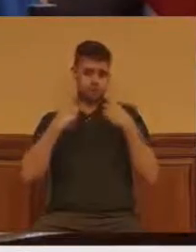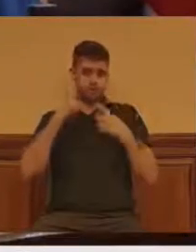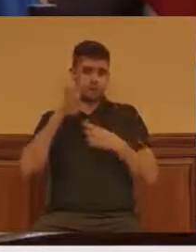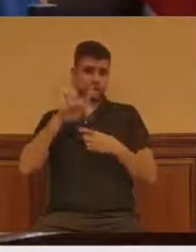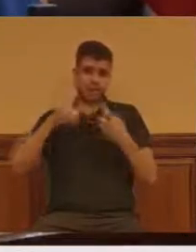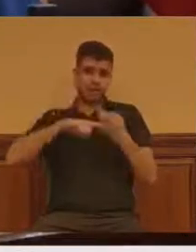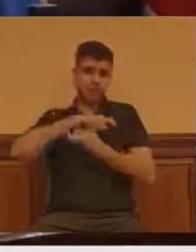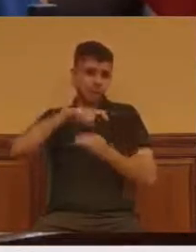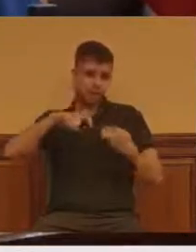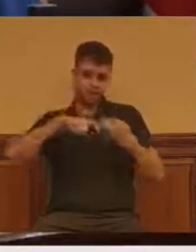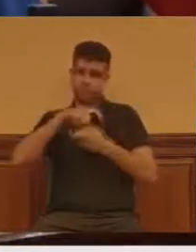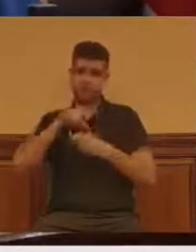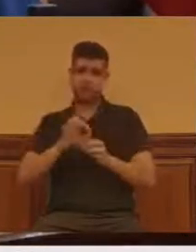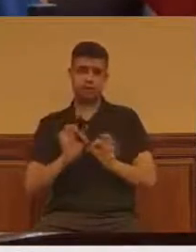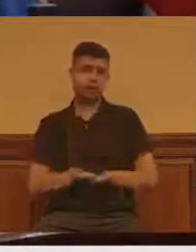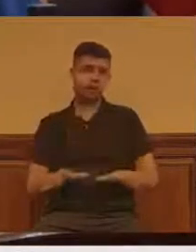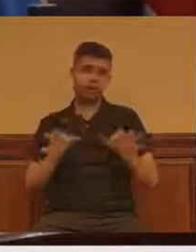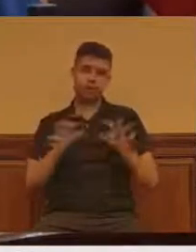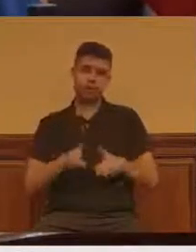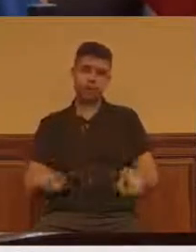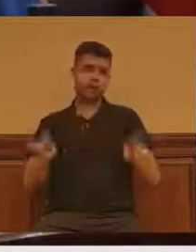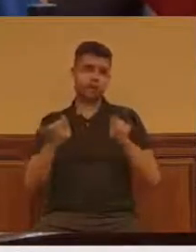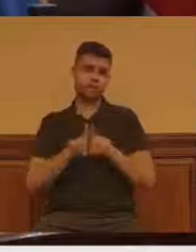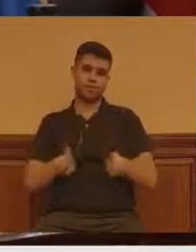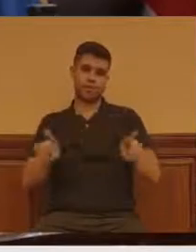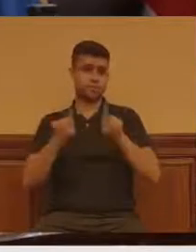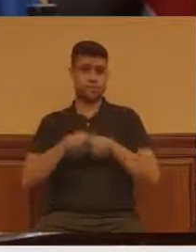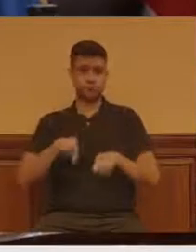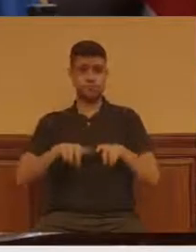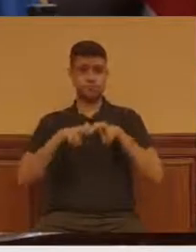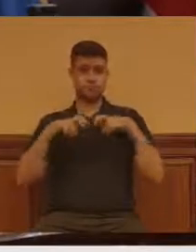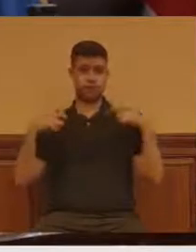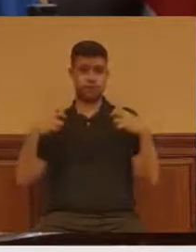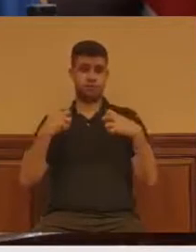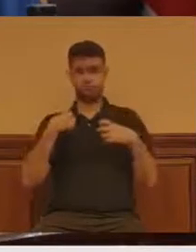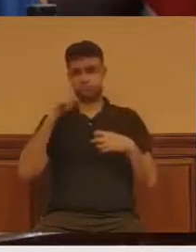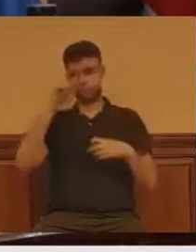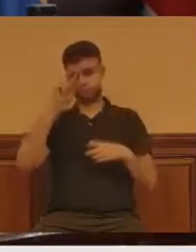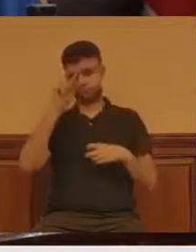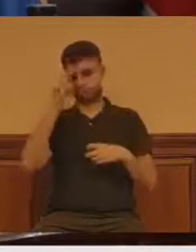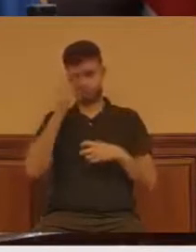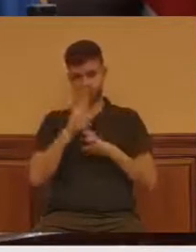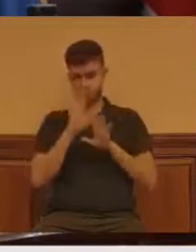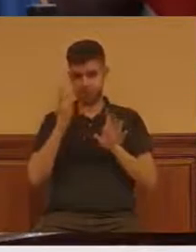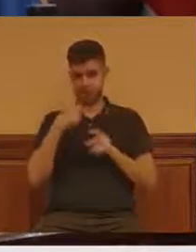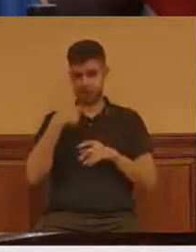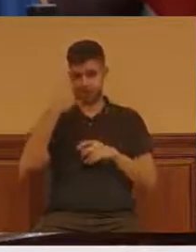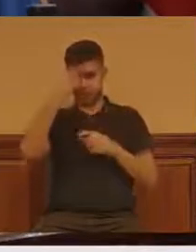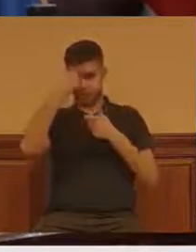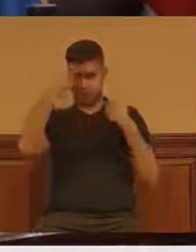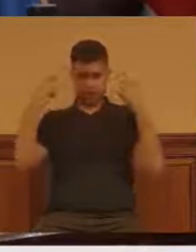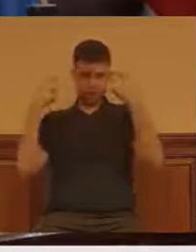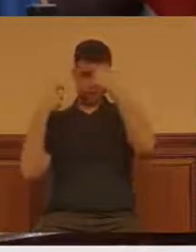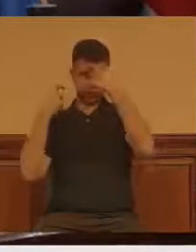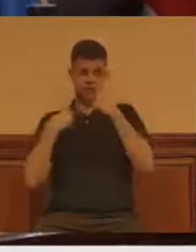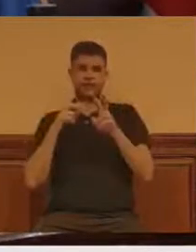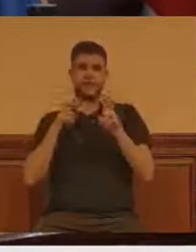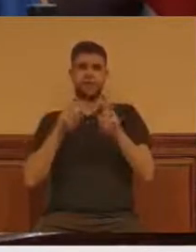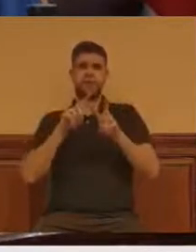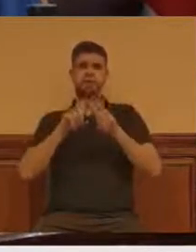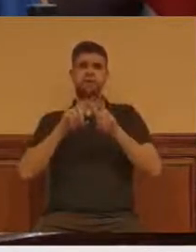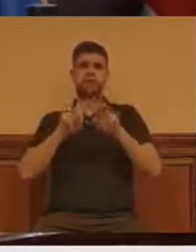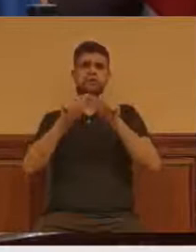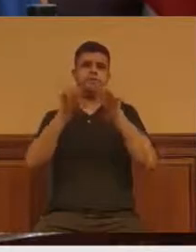en este pleno he cambiado el chip y me he propuesto dejar de hablar de la postura de Vox y hablar